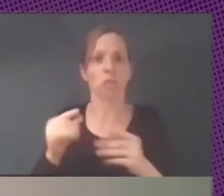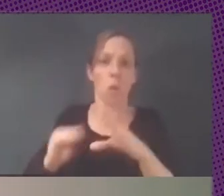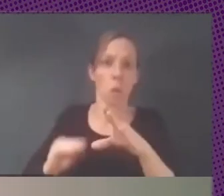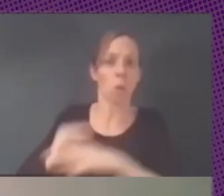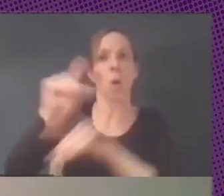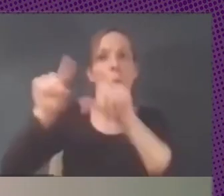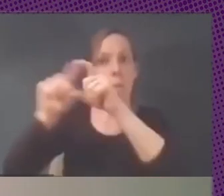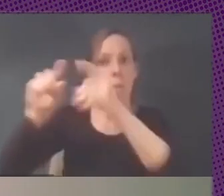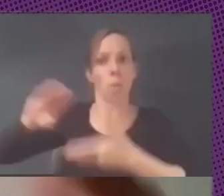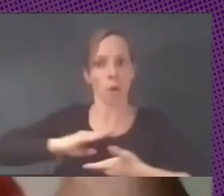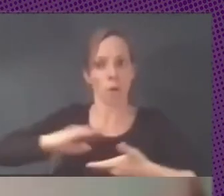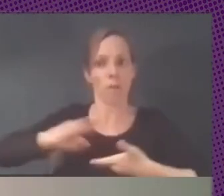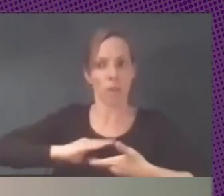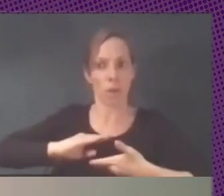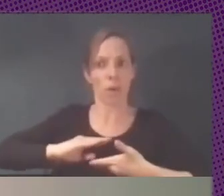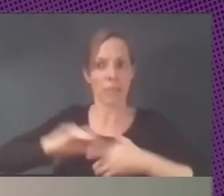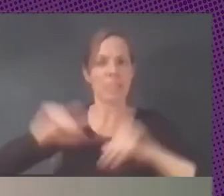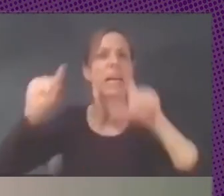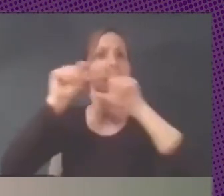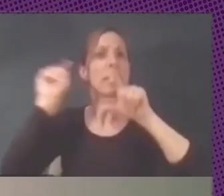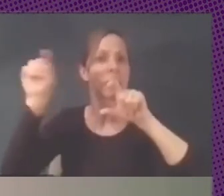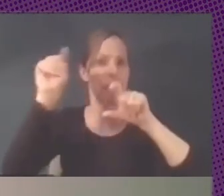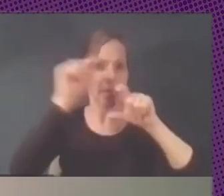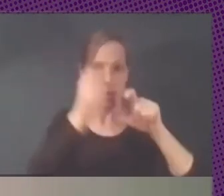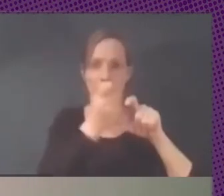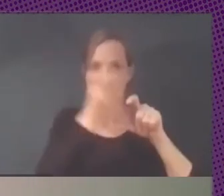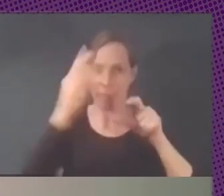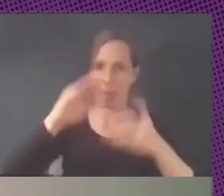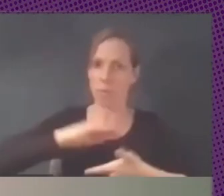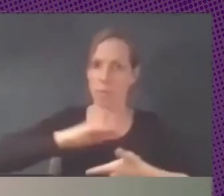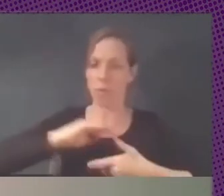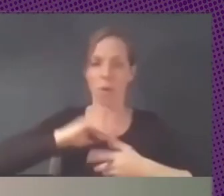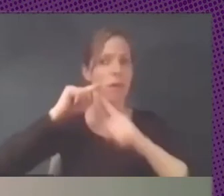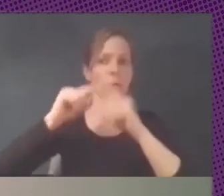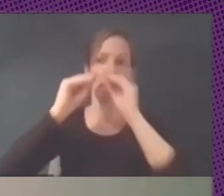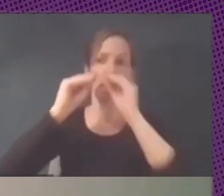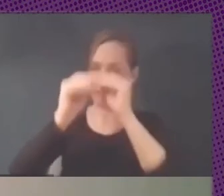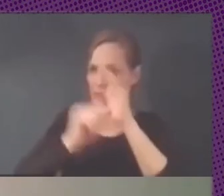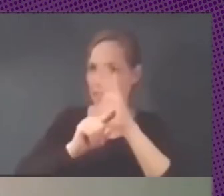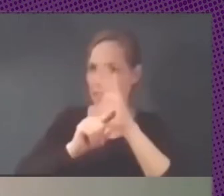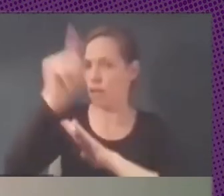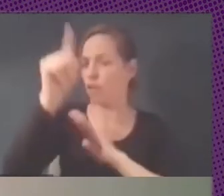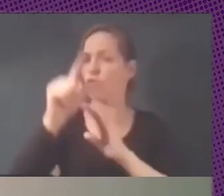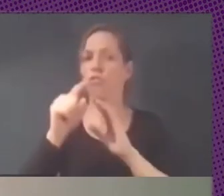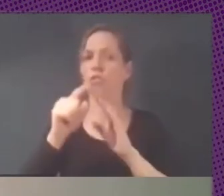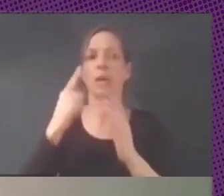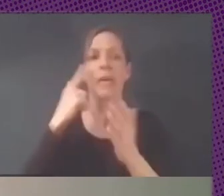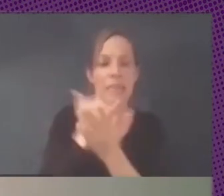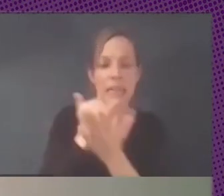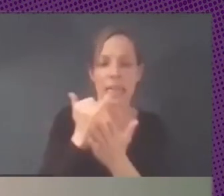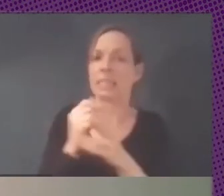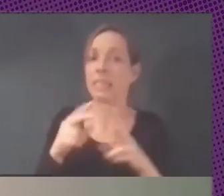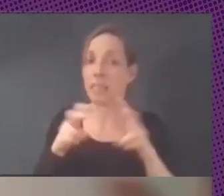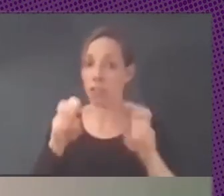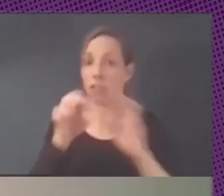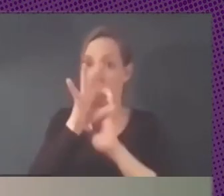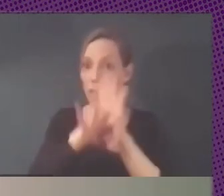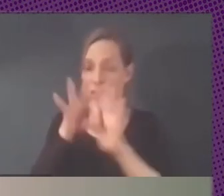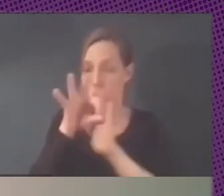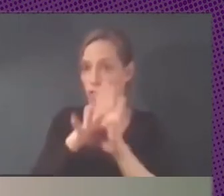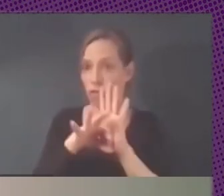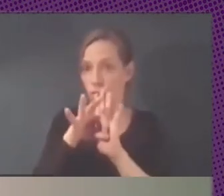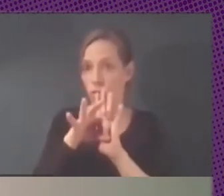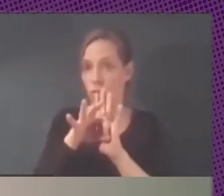cada proveedor de hecho participan varias empresas proveedoras de desarrollo testing y gestión del software no es que lo haga